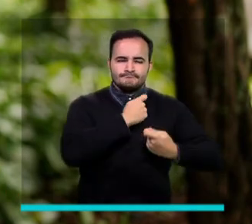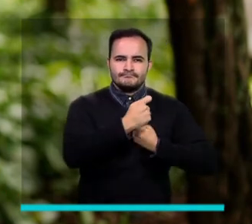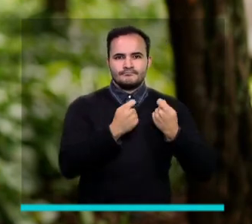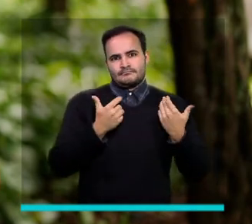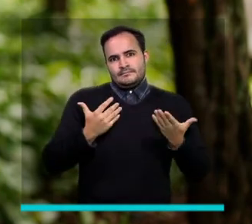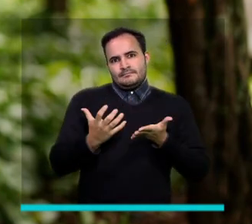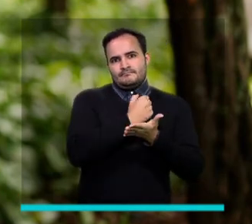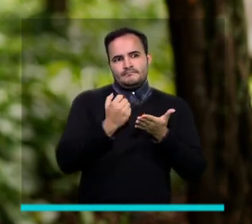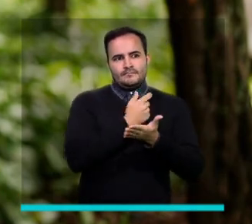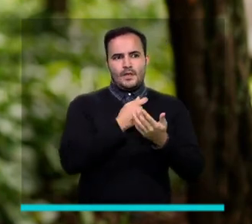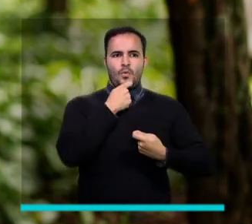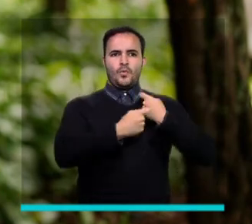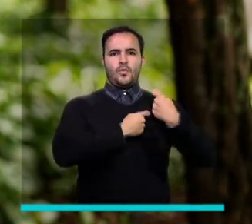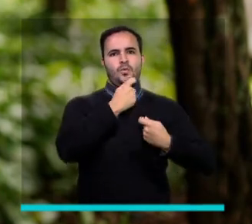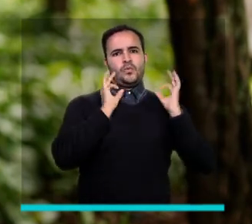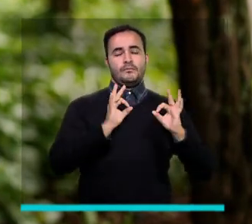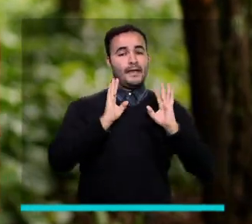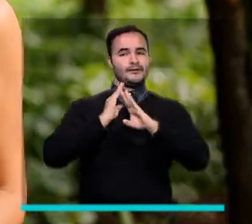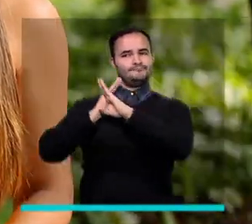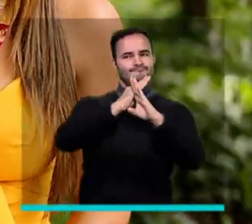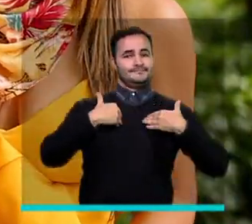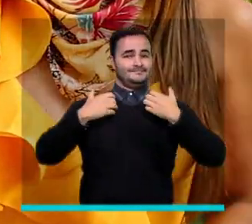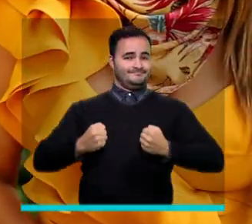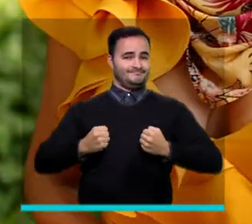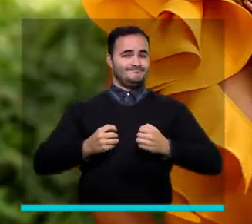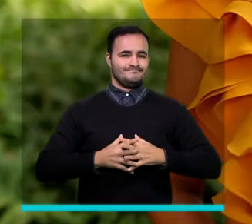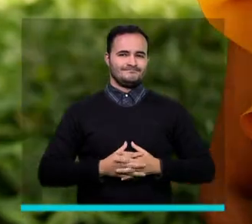continuar comercializando sus productos de forma segura.